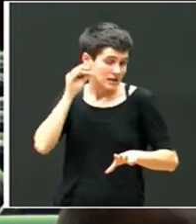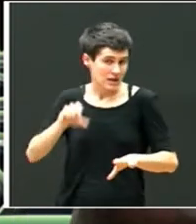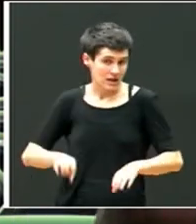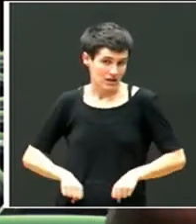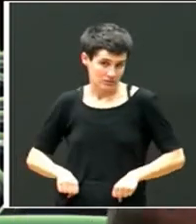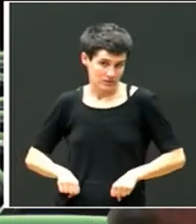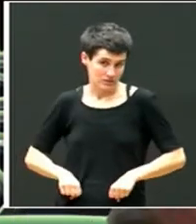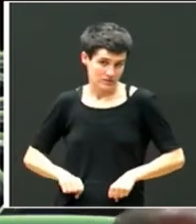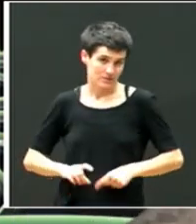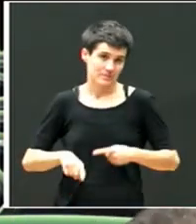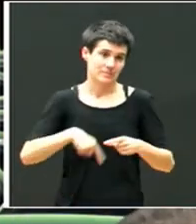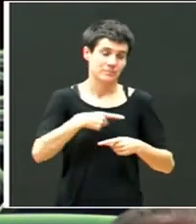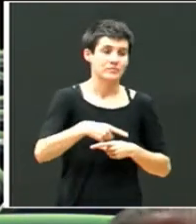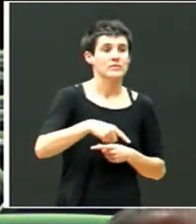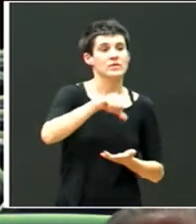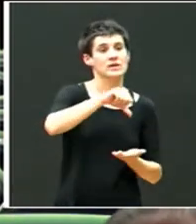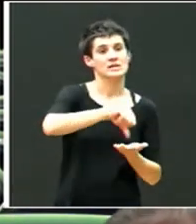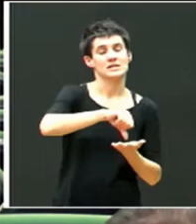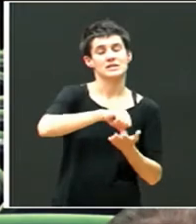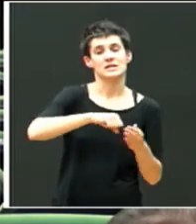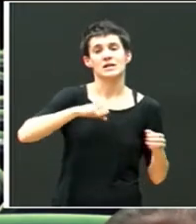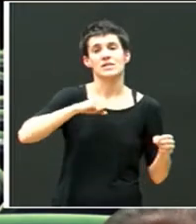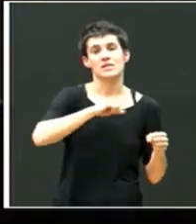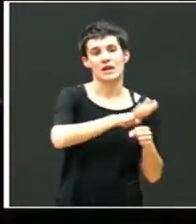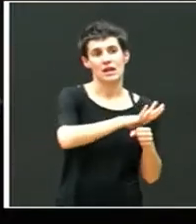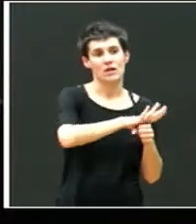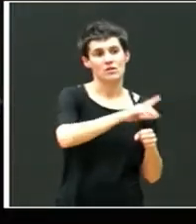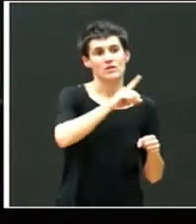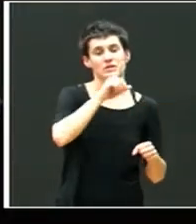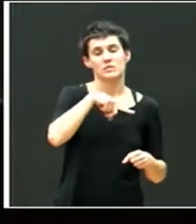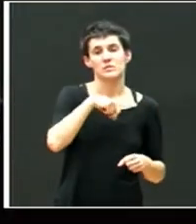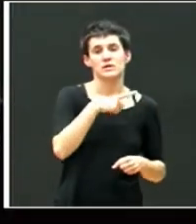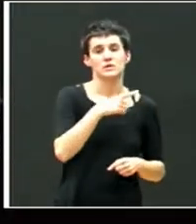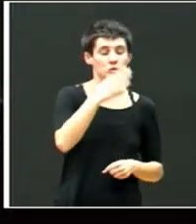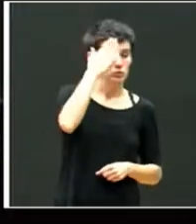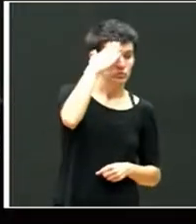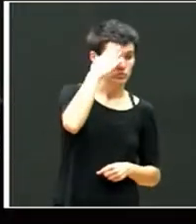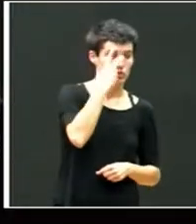consecutivos de tutora de dos niños de acogida consecutivamente.